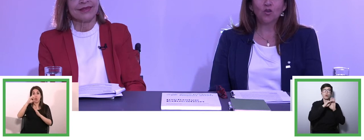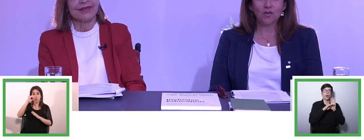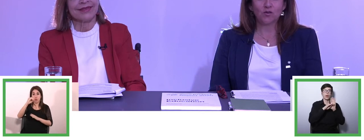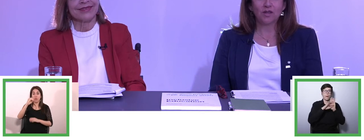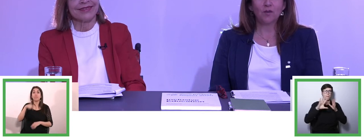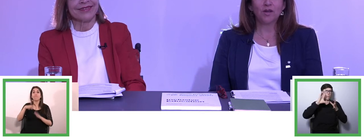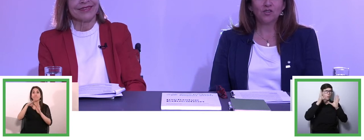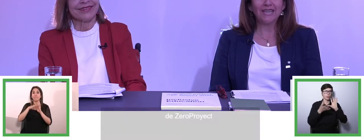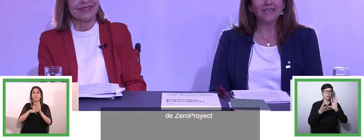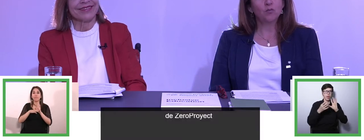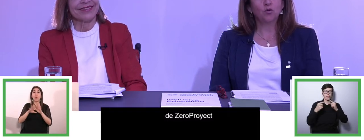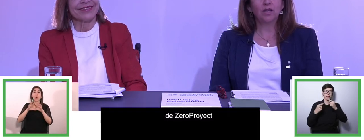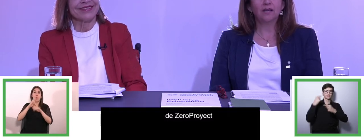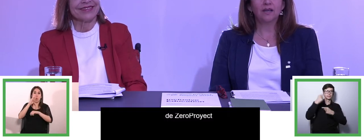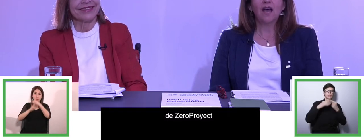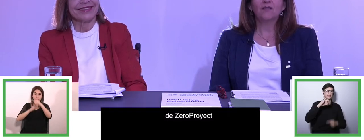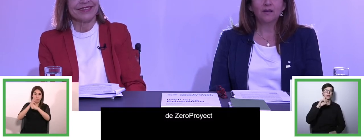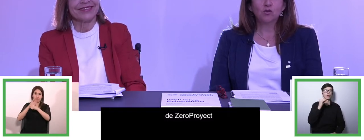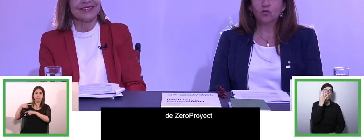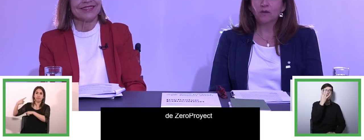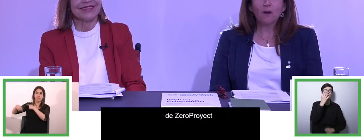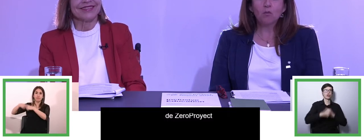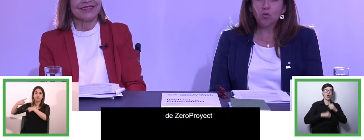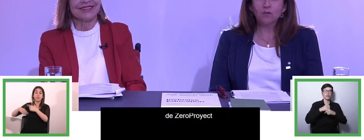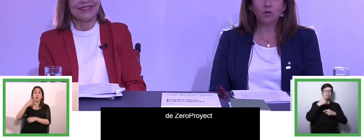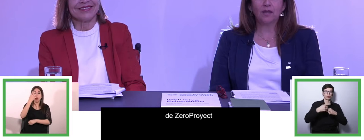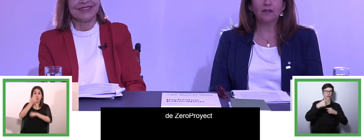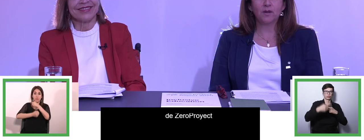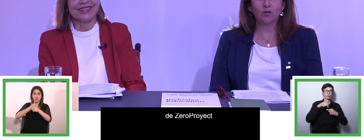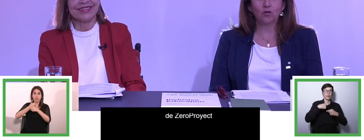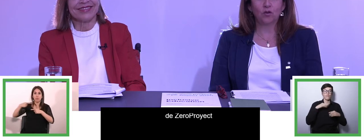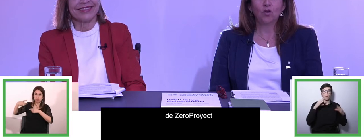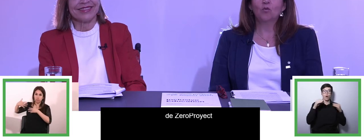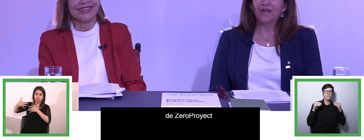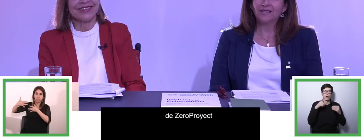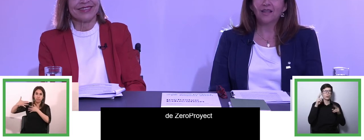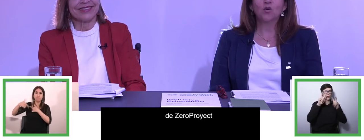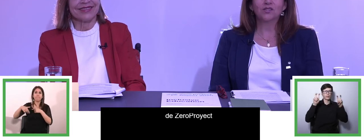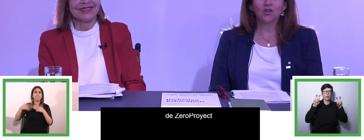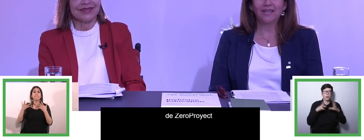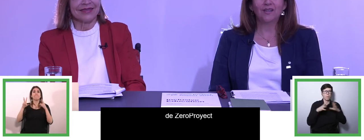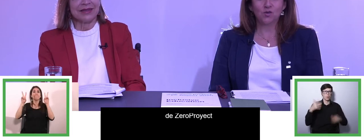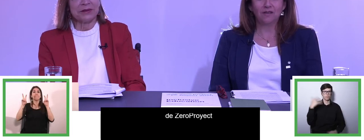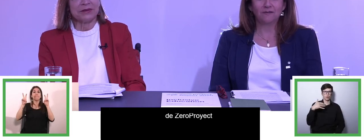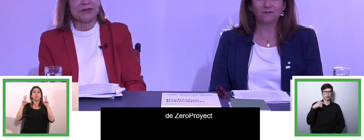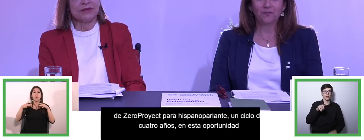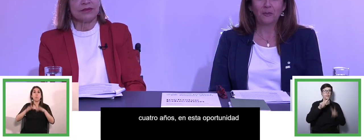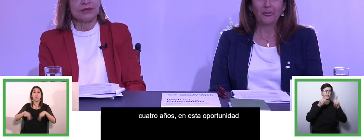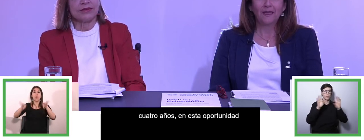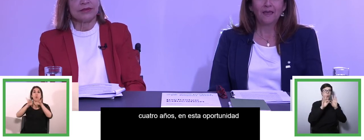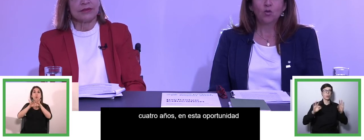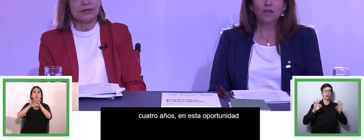de cuatro años, es por eso que en esta oportunidad hablaremos sobre un tema muy importante para todos, como es la educación inclusiva.